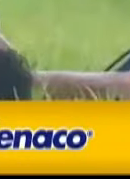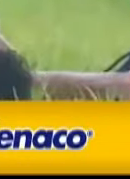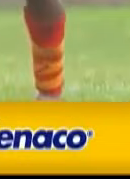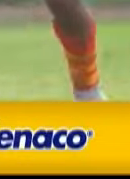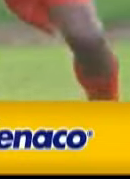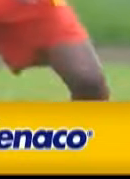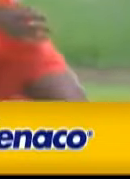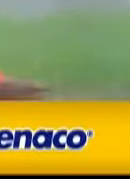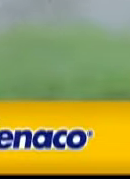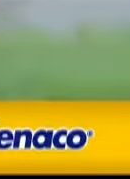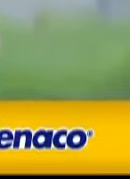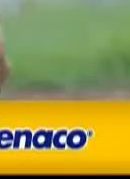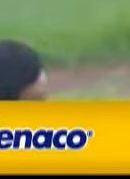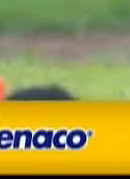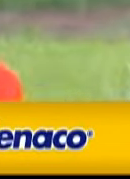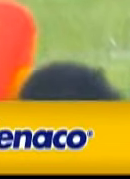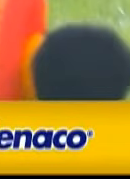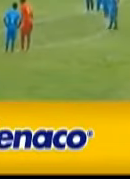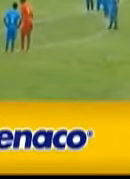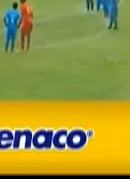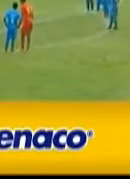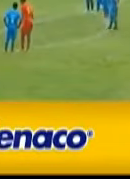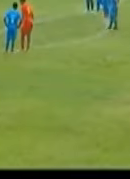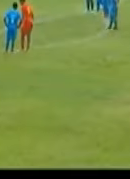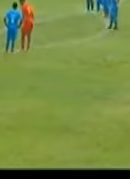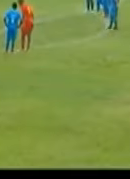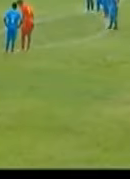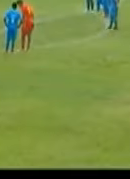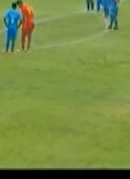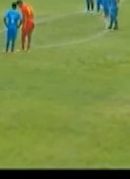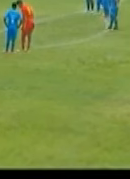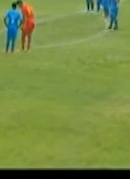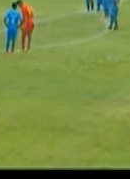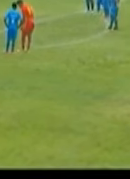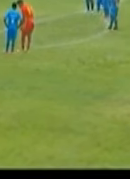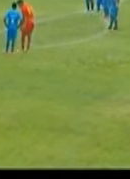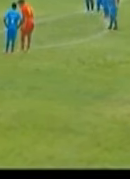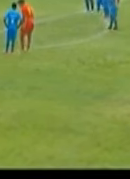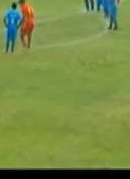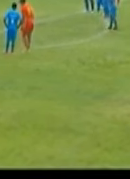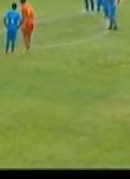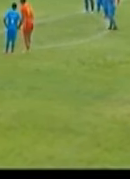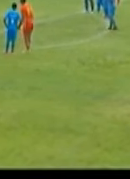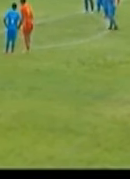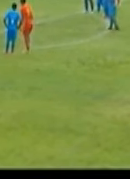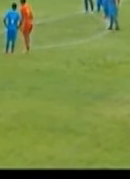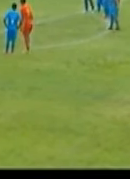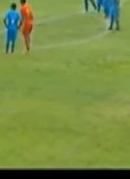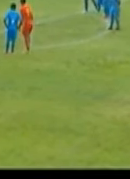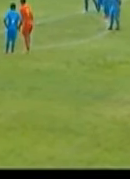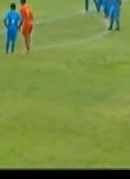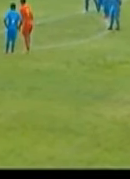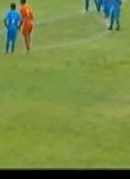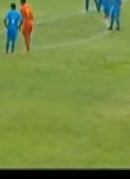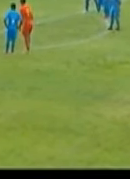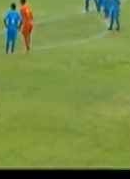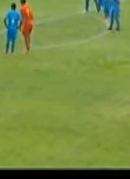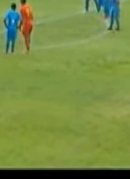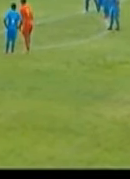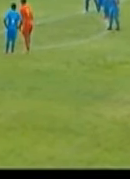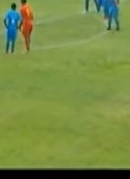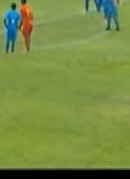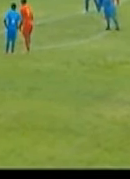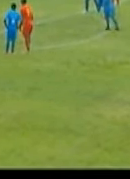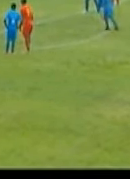El Que Le Dio Un Golpe Con La Planta Del Botín Directo En El Pecho El Árbitro No Dudó Y Señaló El Punto Penal Ante Las